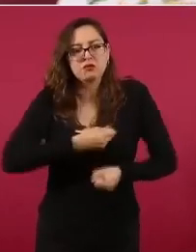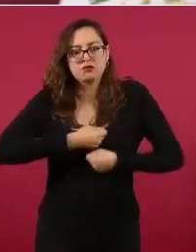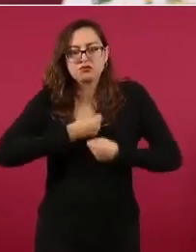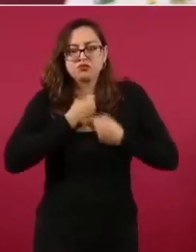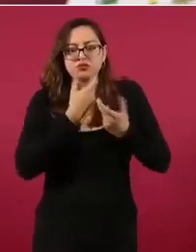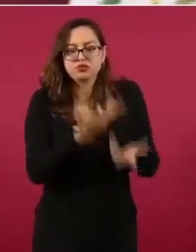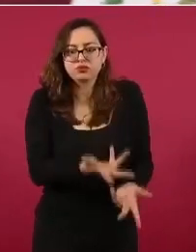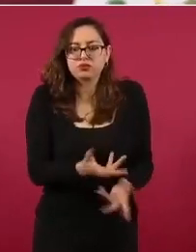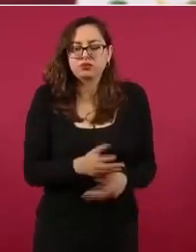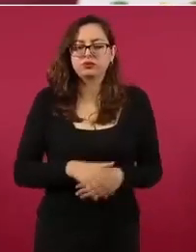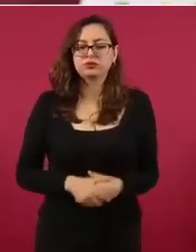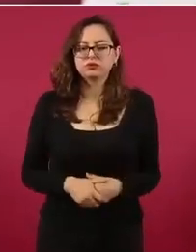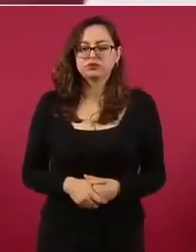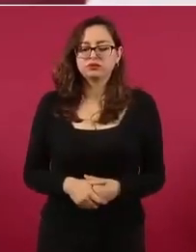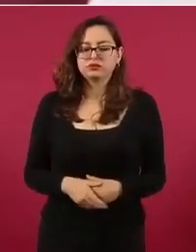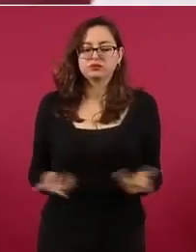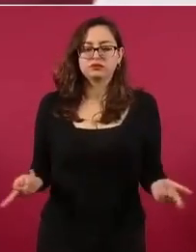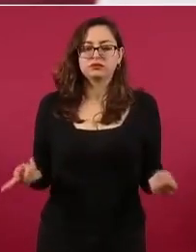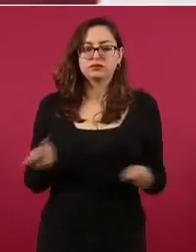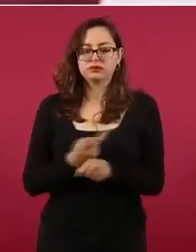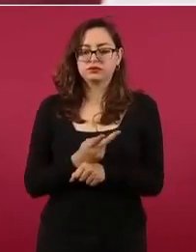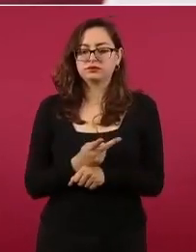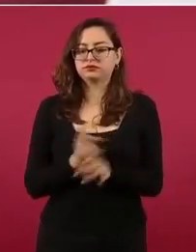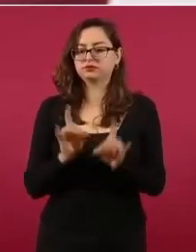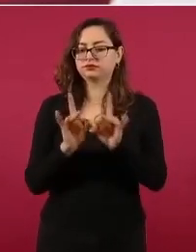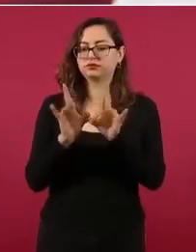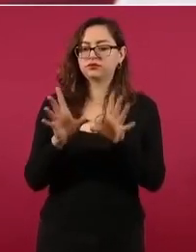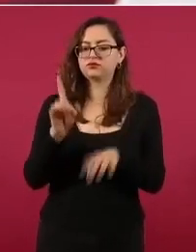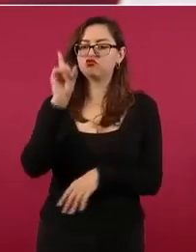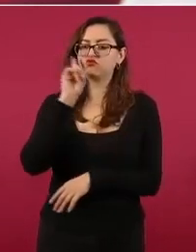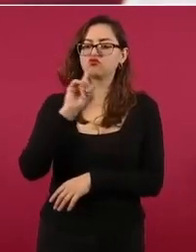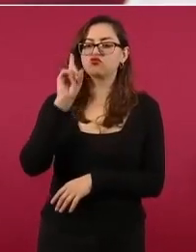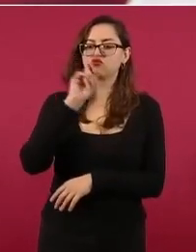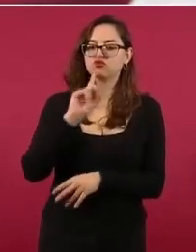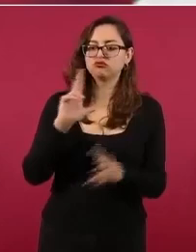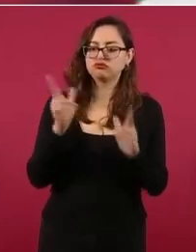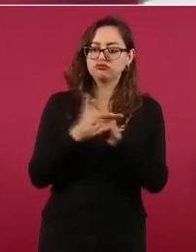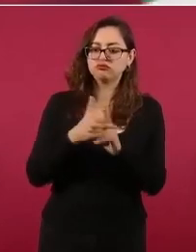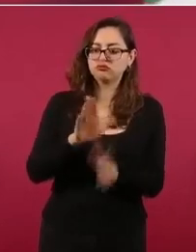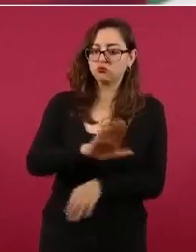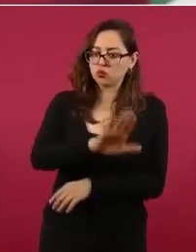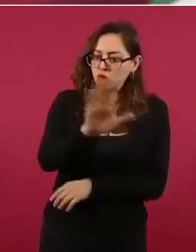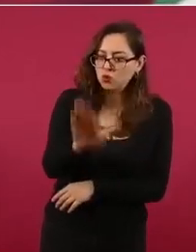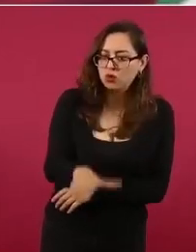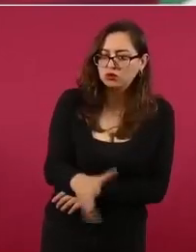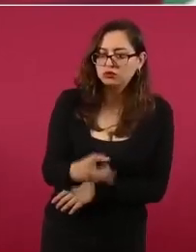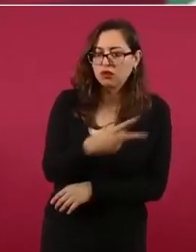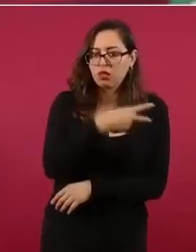es que cuando sucede una cosa así, por lo general,